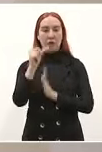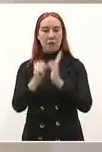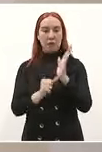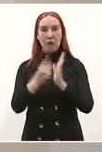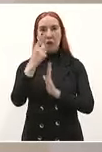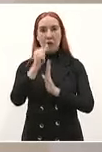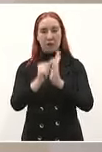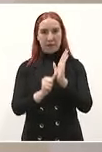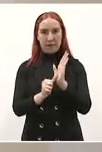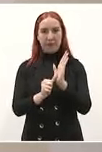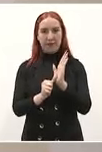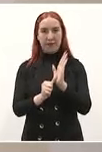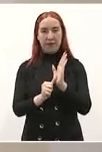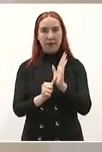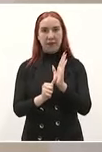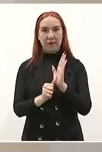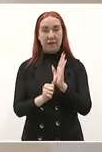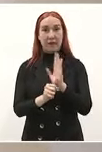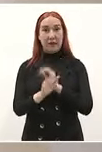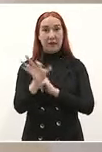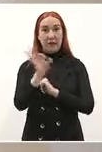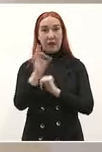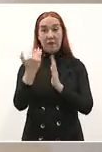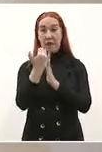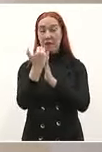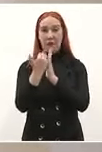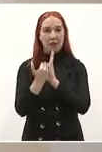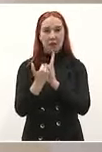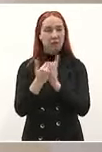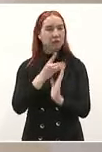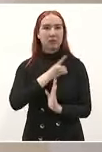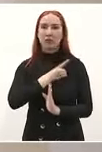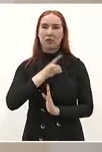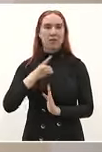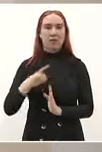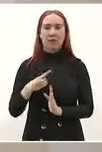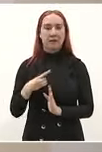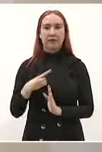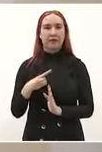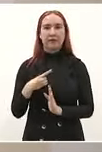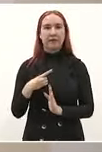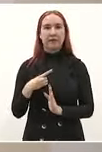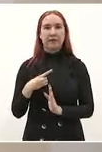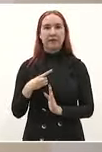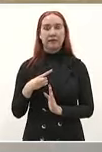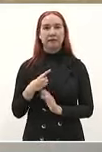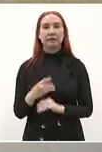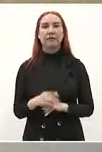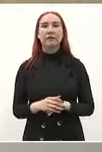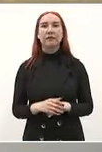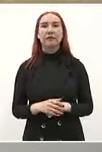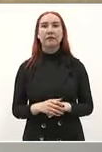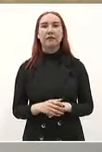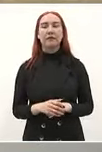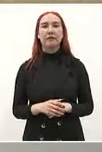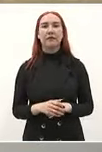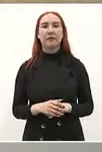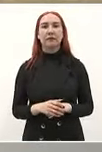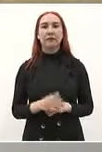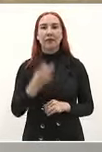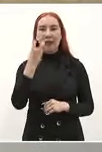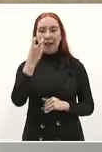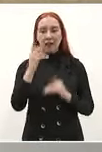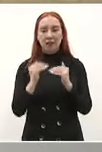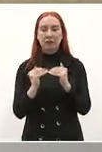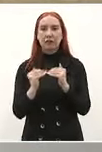maestra va a cobrar menos de esa cantidad de ahí para arriba